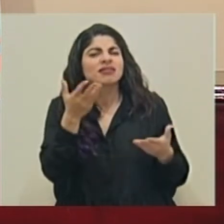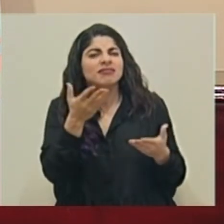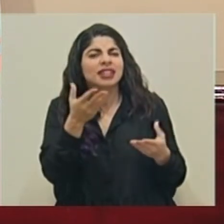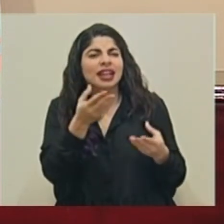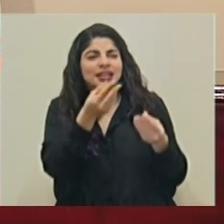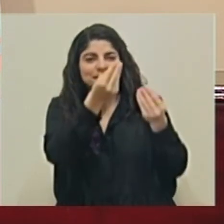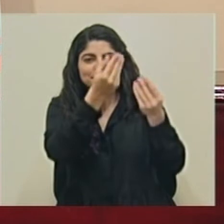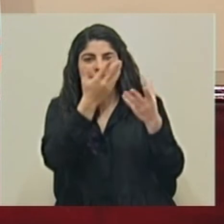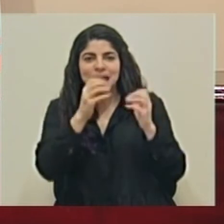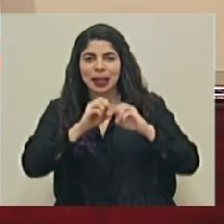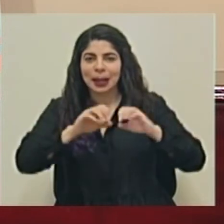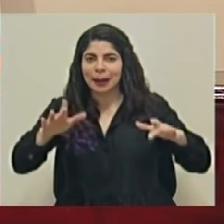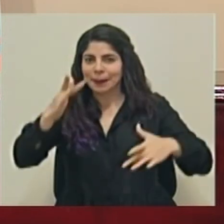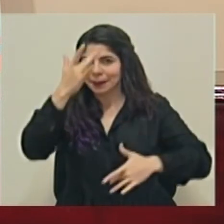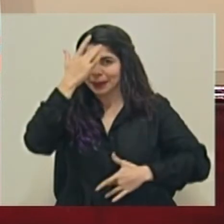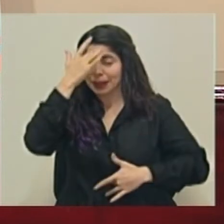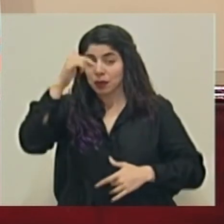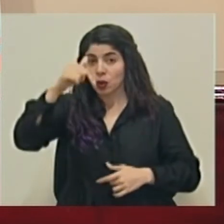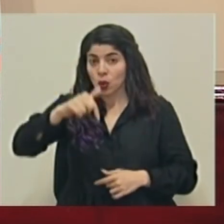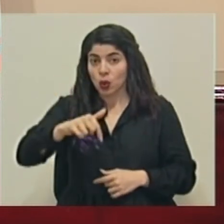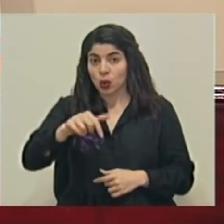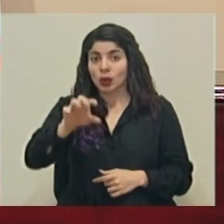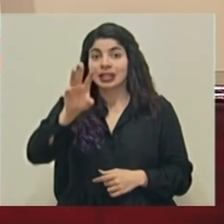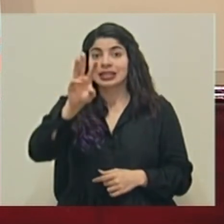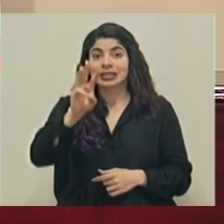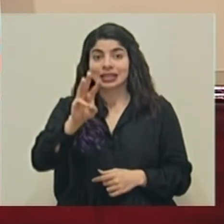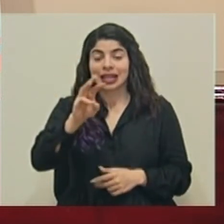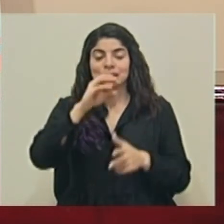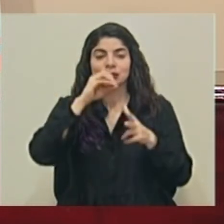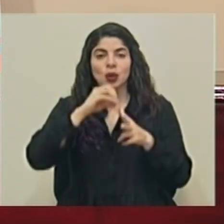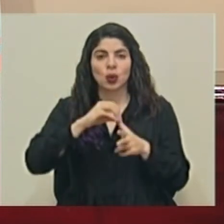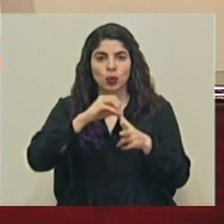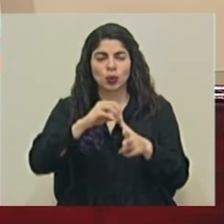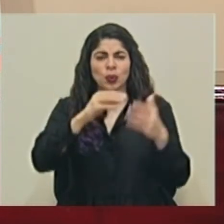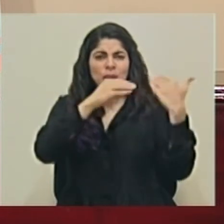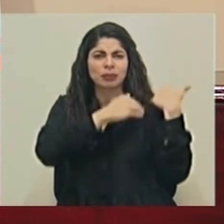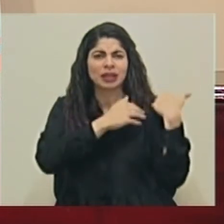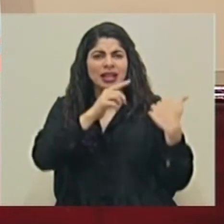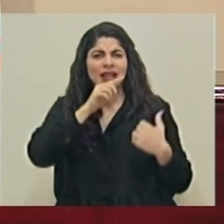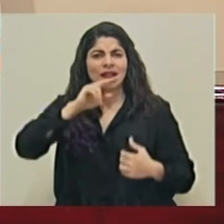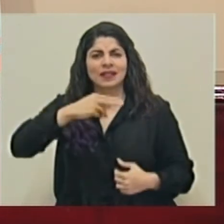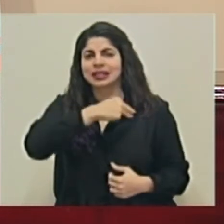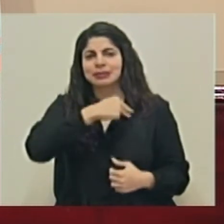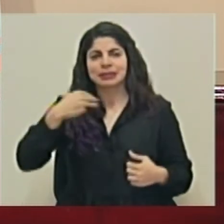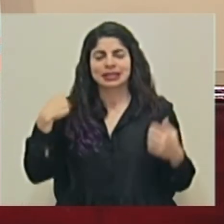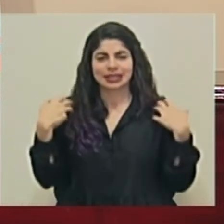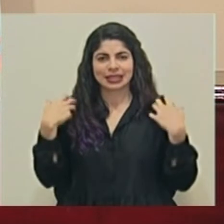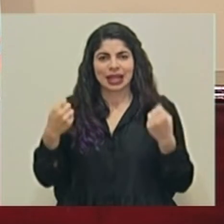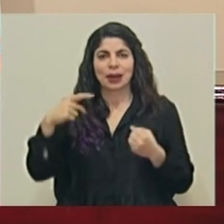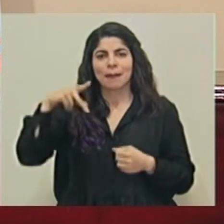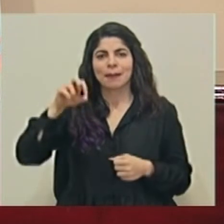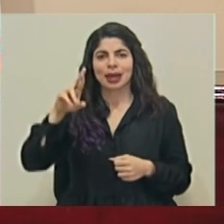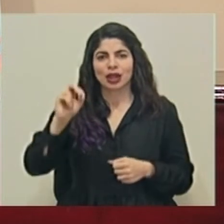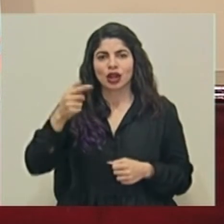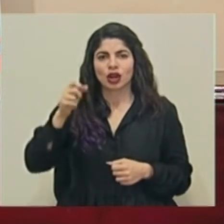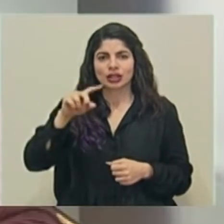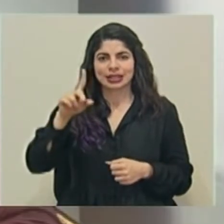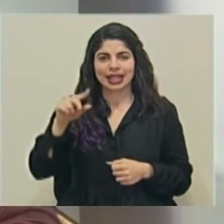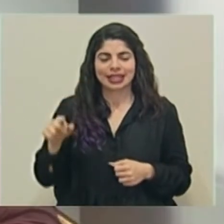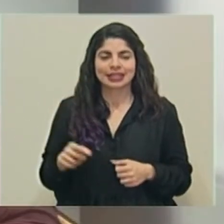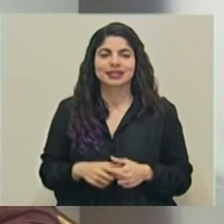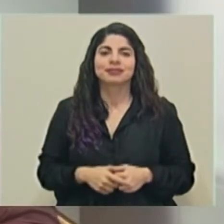reporte epidemiológico para este 6 de octubre por parte del viceministro de Salud, don Pedro González.